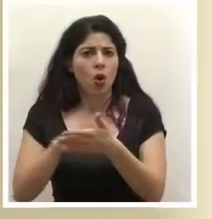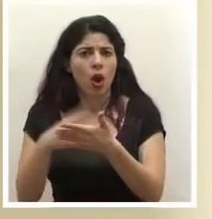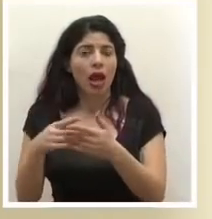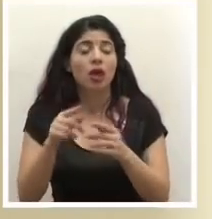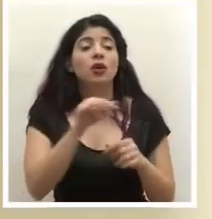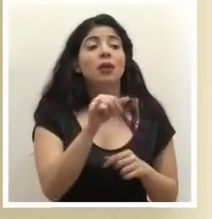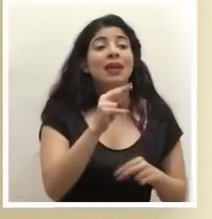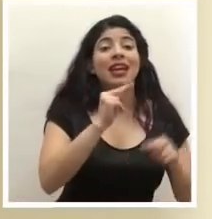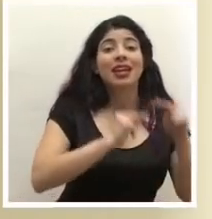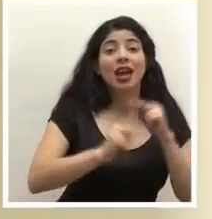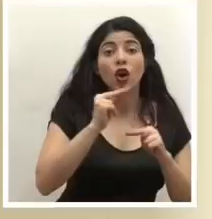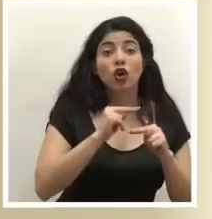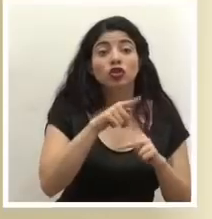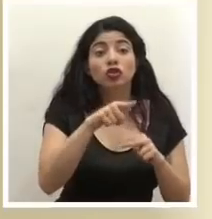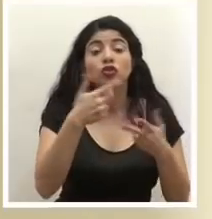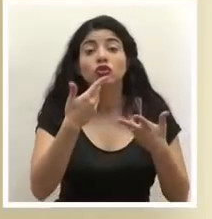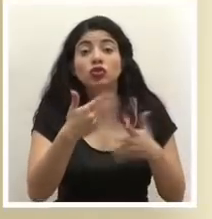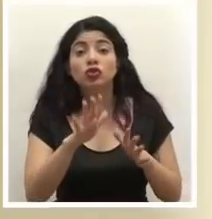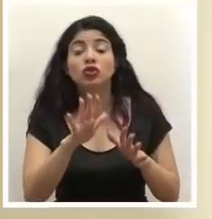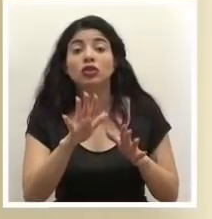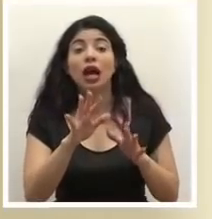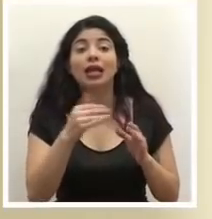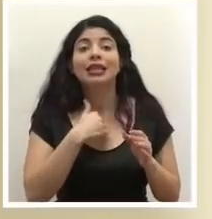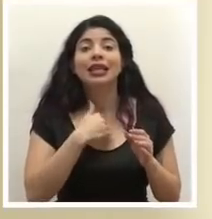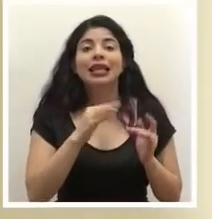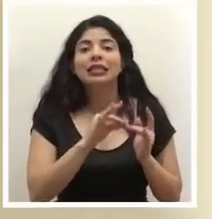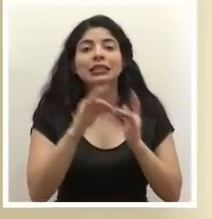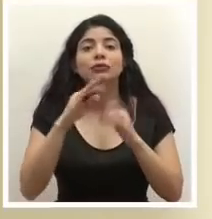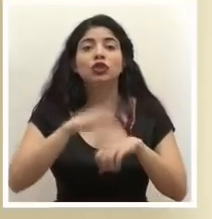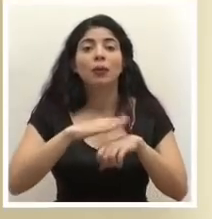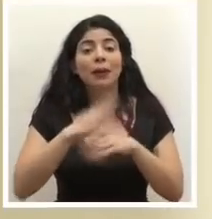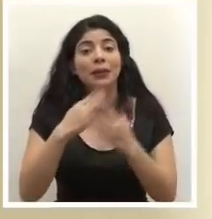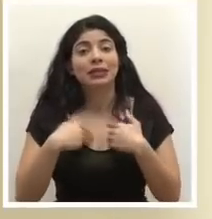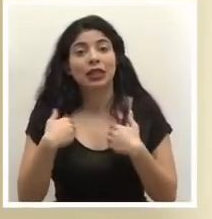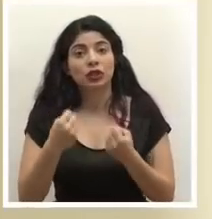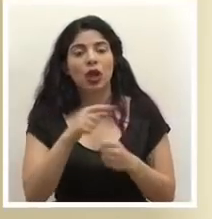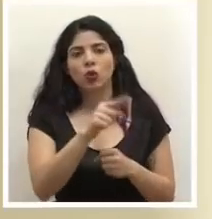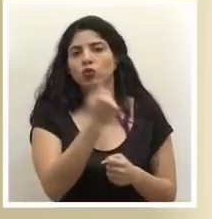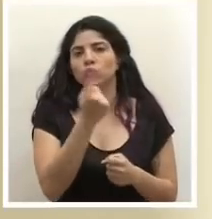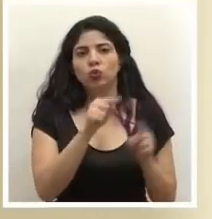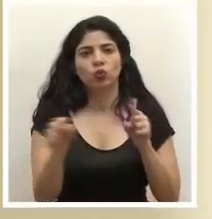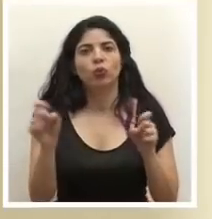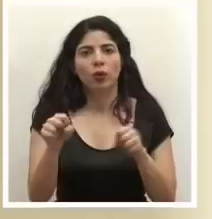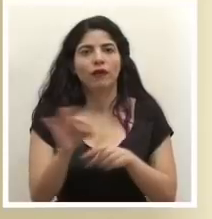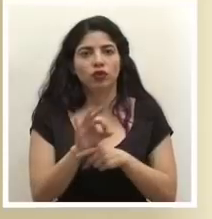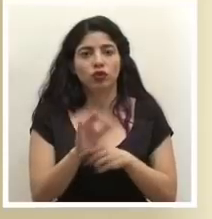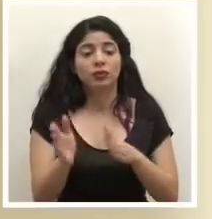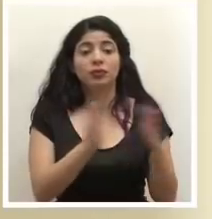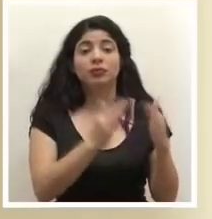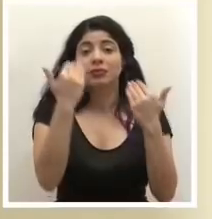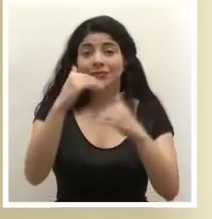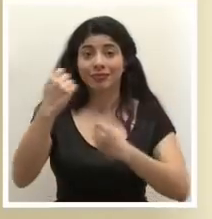establecimientos que se han establecido de manera excepcional por el Ministerio de Salud. En cuanto a la restricción vehicular